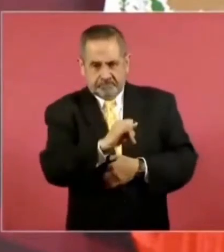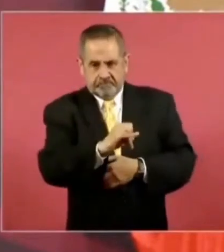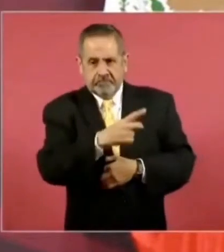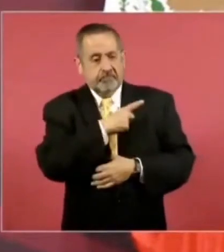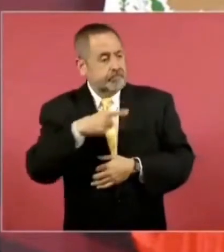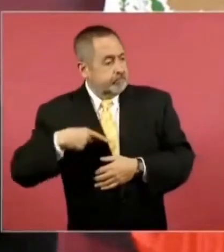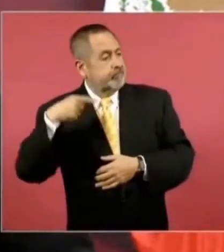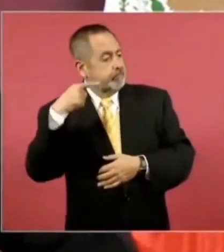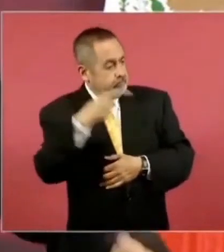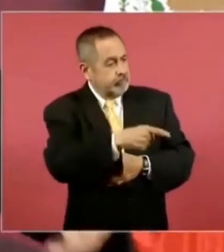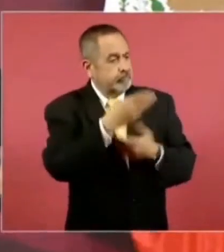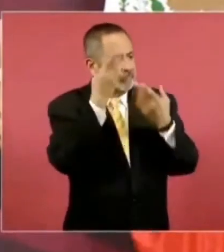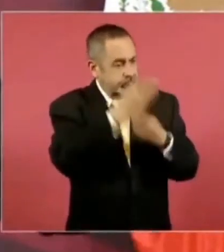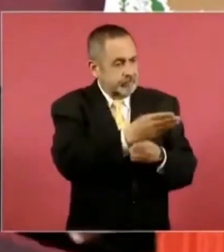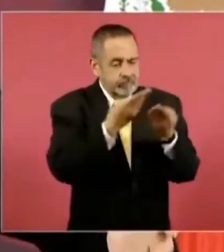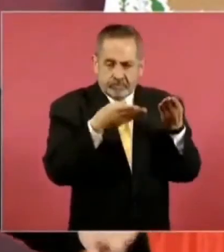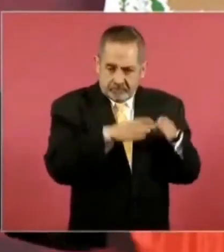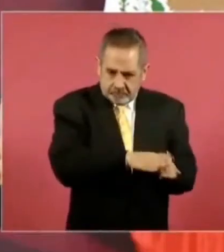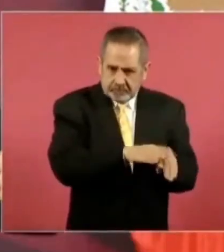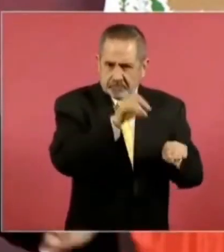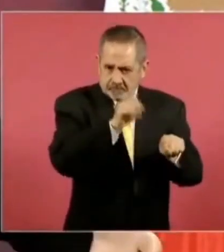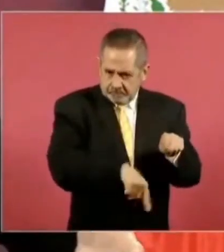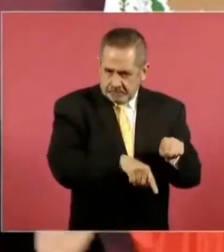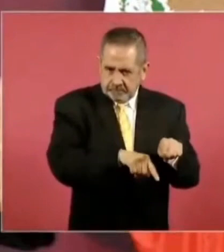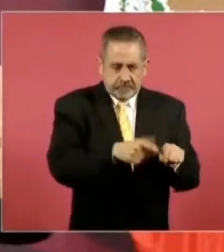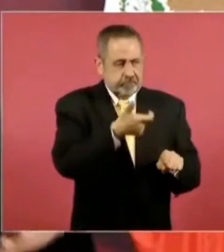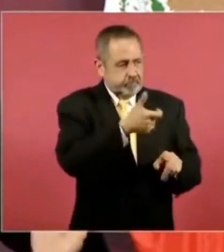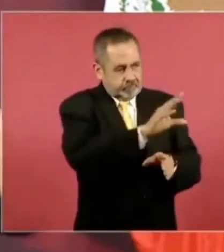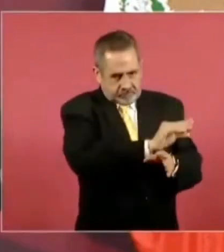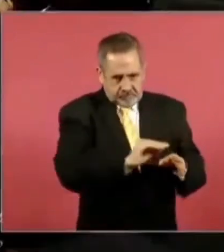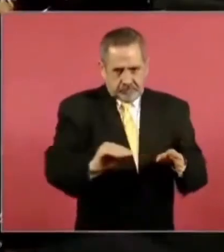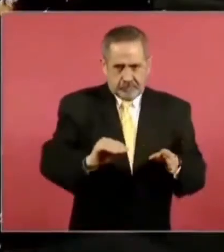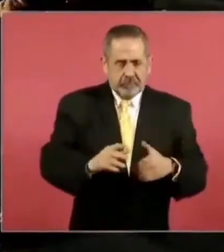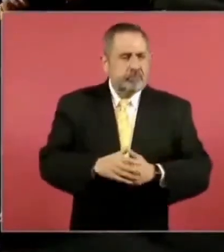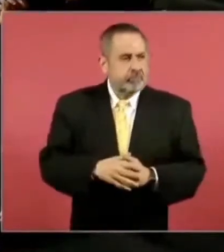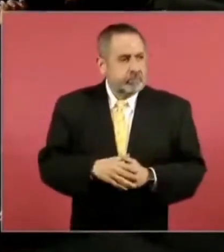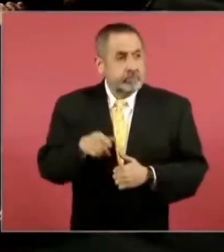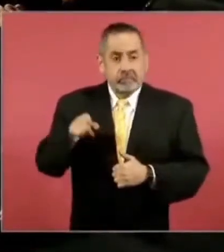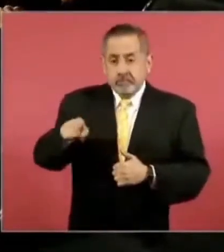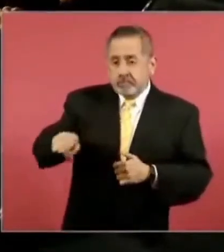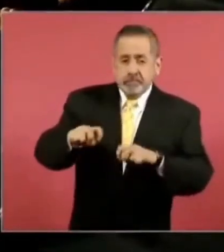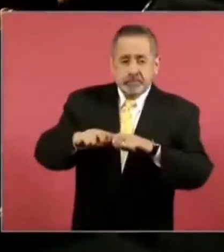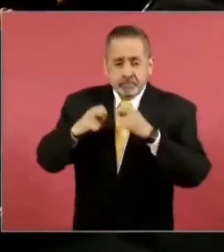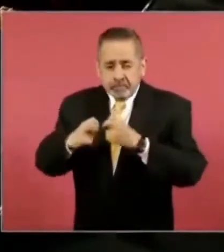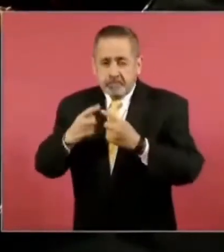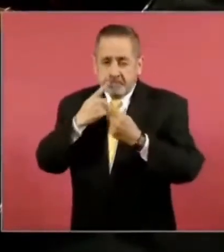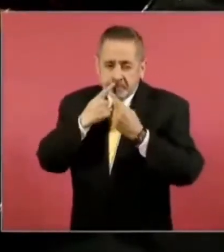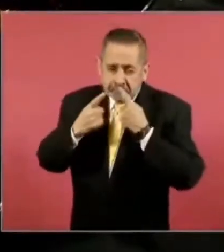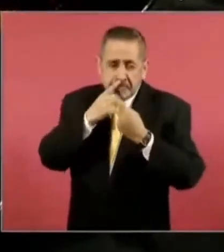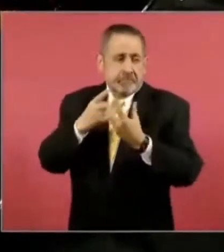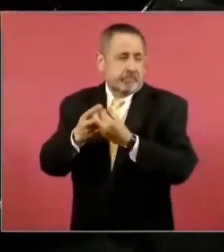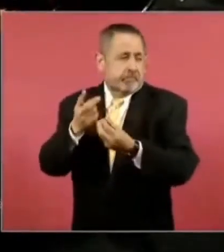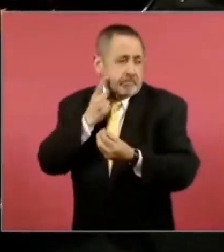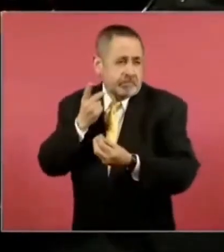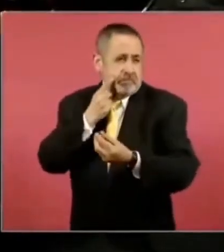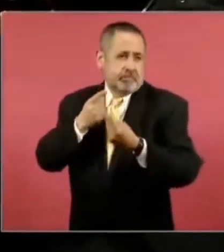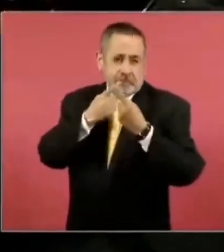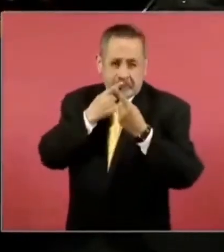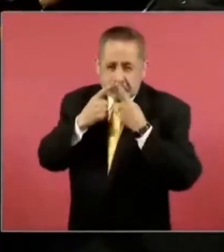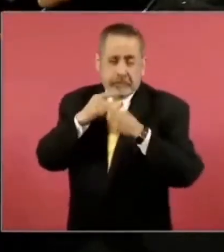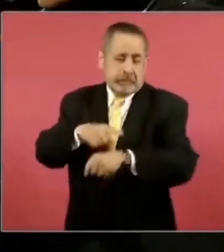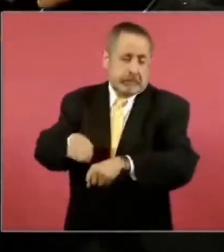se llevan a cabo todas las sesiones, todo el procedimiento,